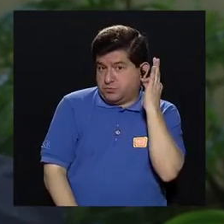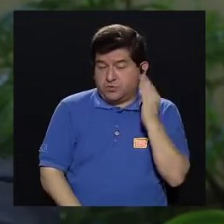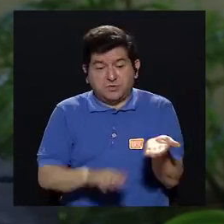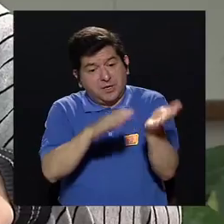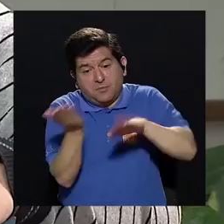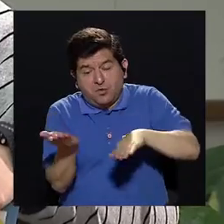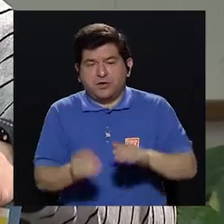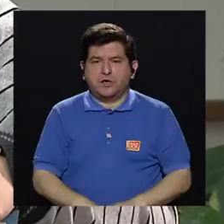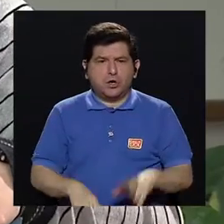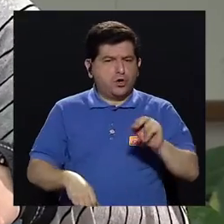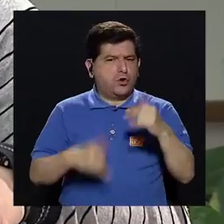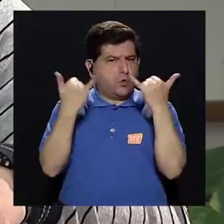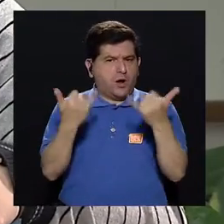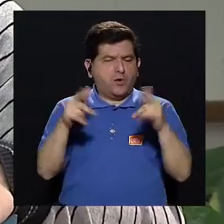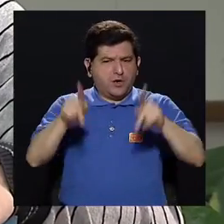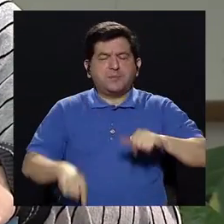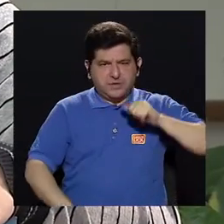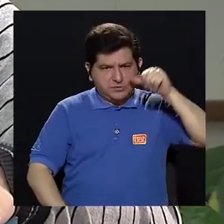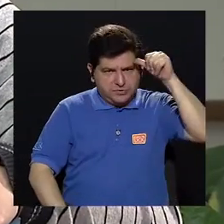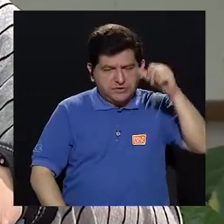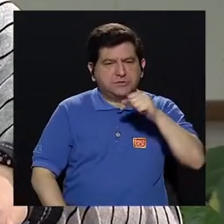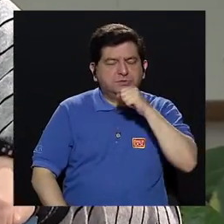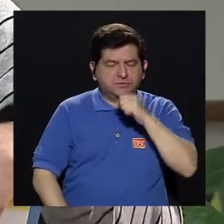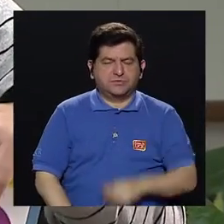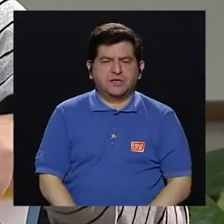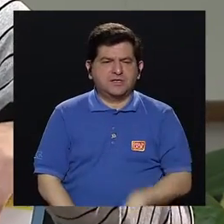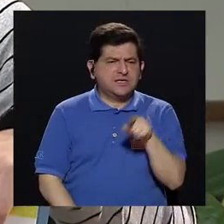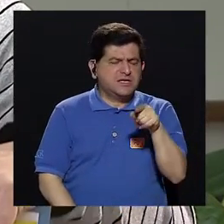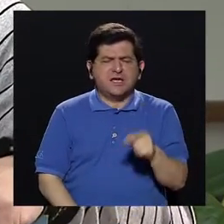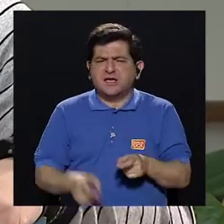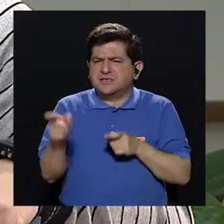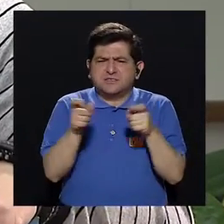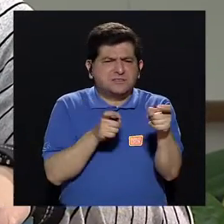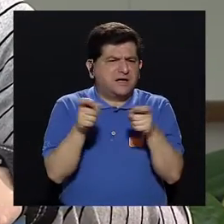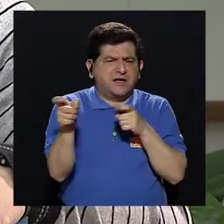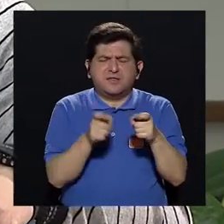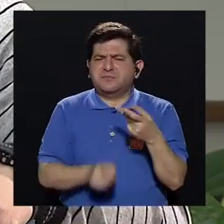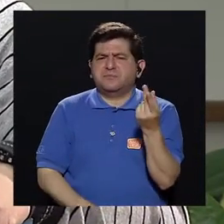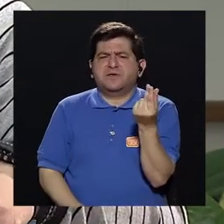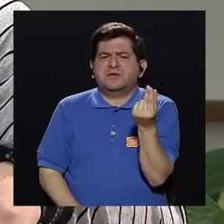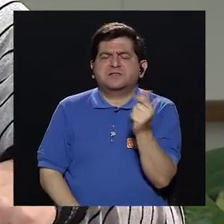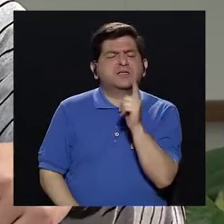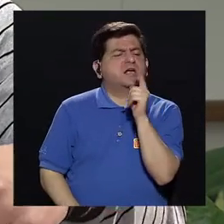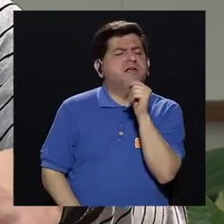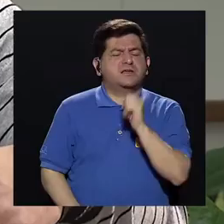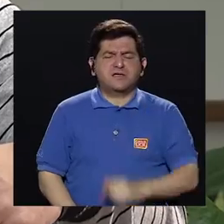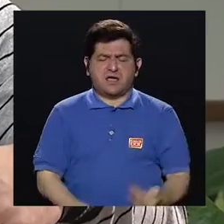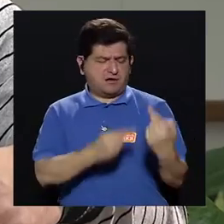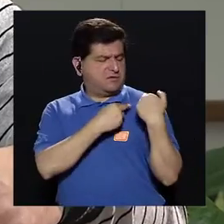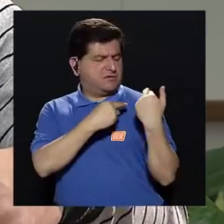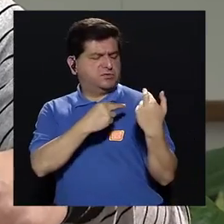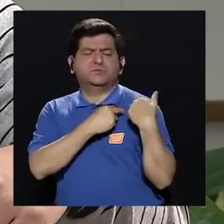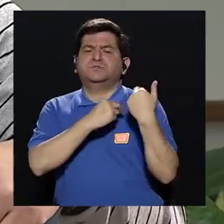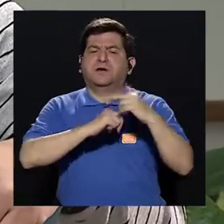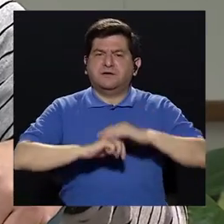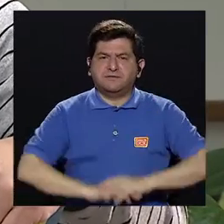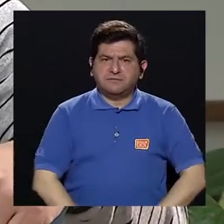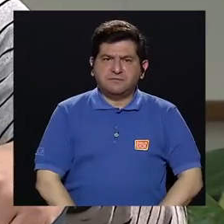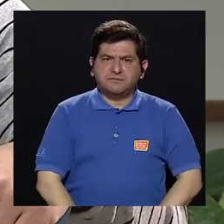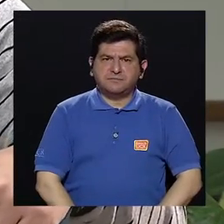Sí, don Álvaro, ¿y quiénes administran todos estos dineros? O sea, ¿a quién le corresponde, pues,